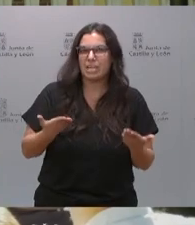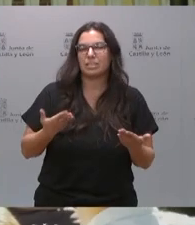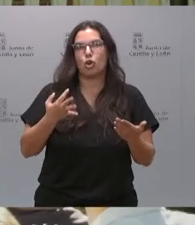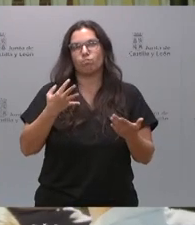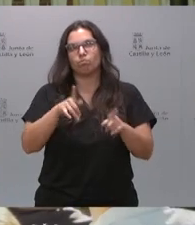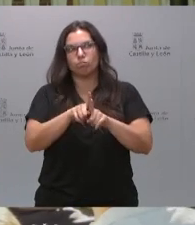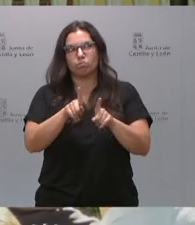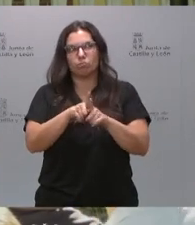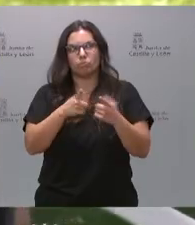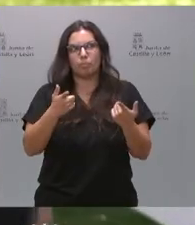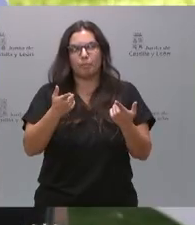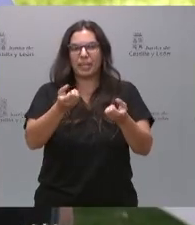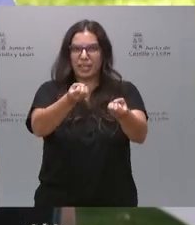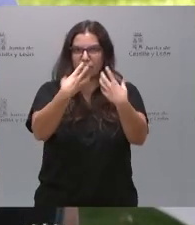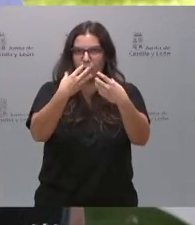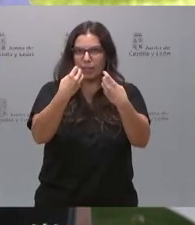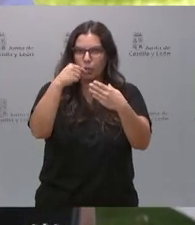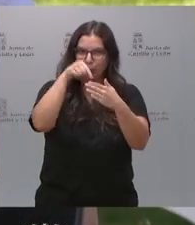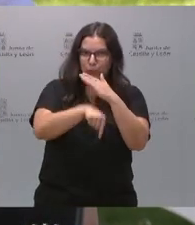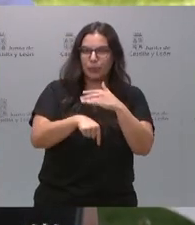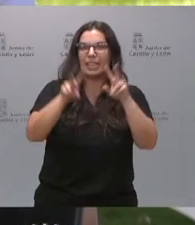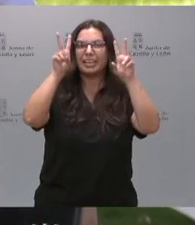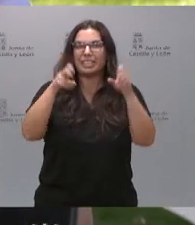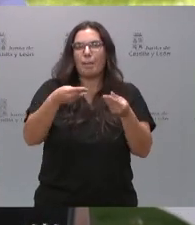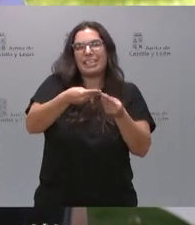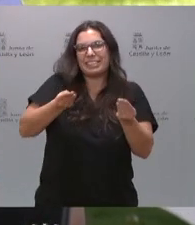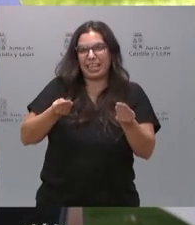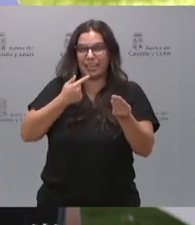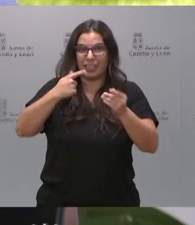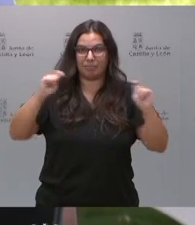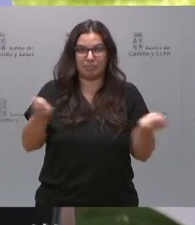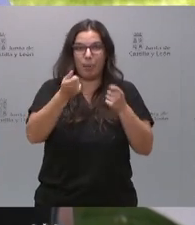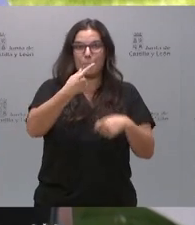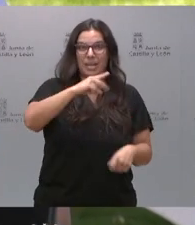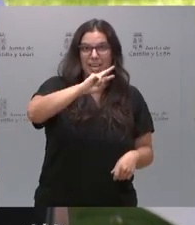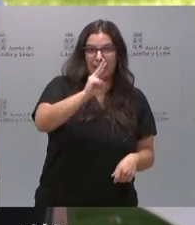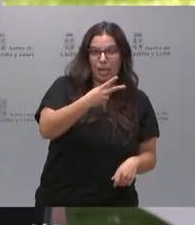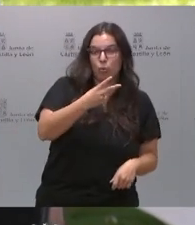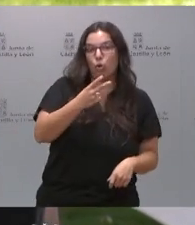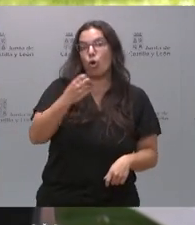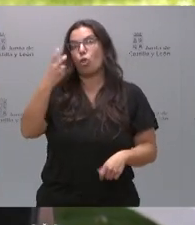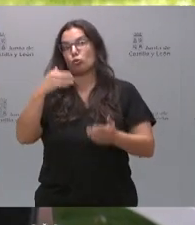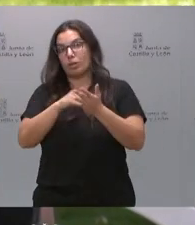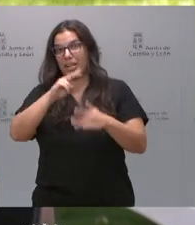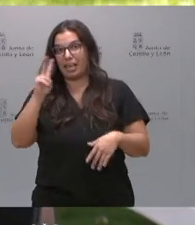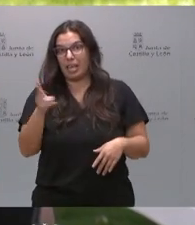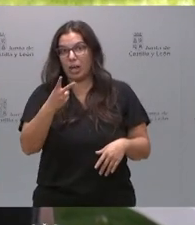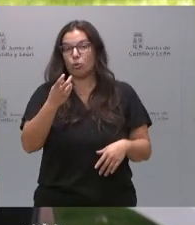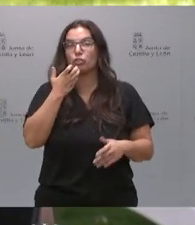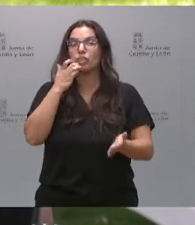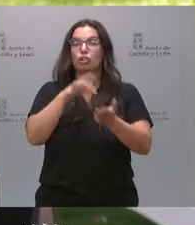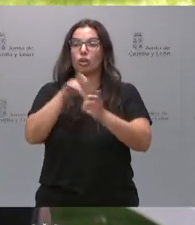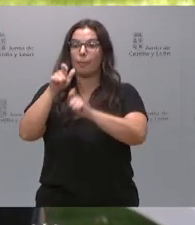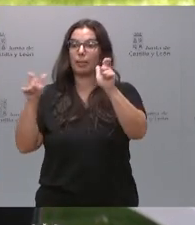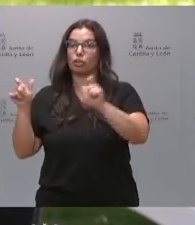información más sobre los cheques que ha anunciado de 1.000 euros y 2.000 para los casos de familia, para gente que se